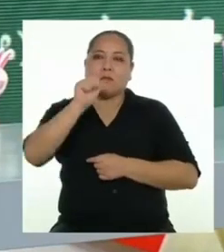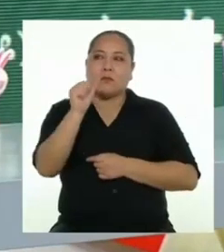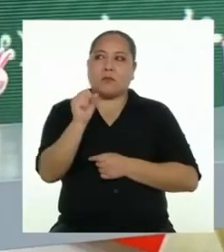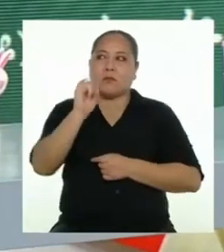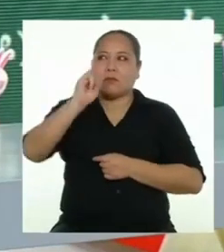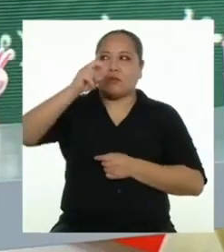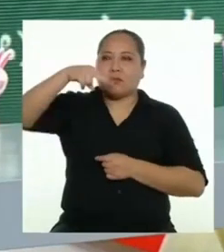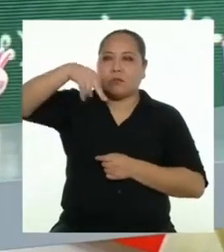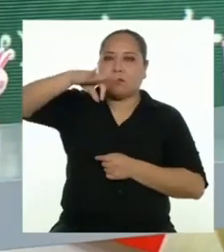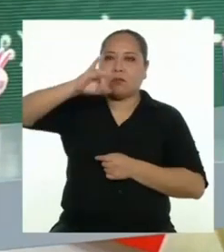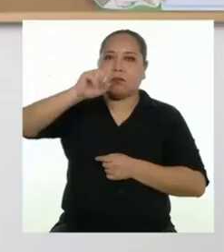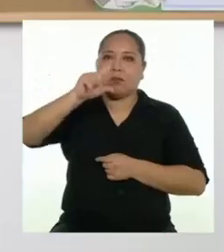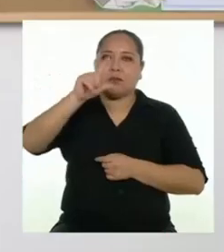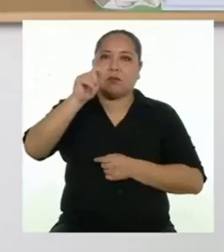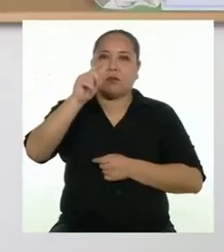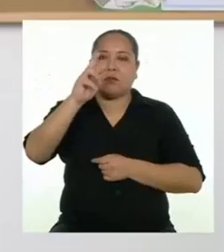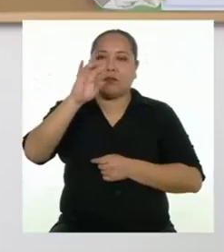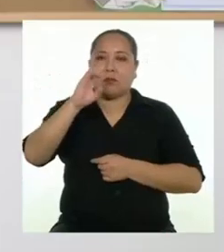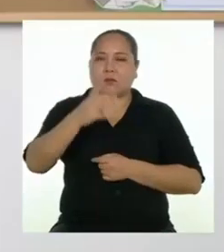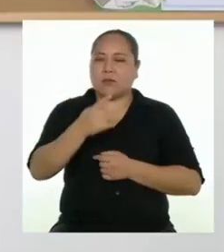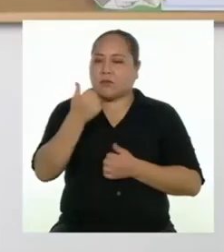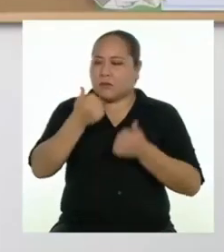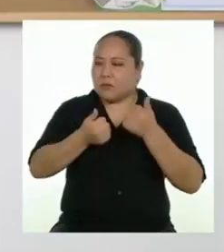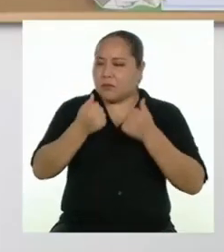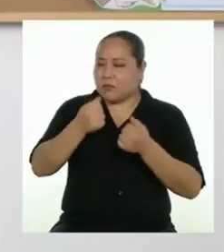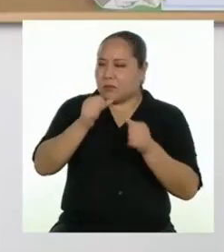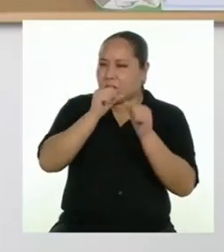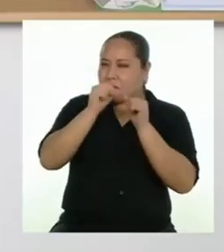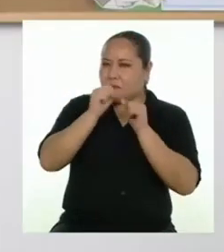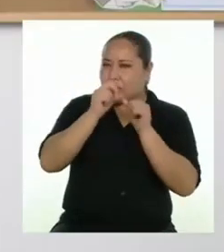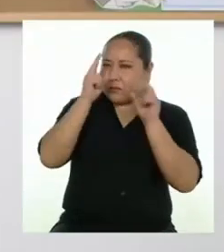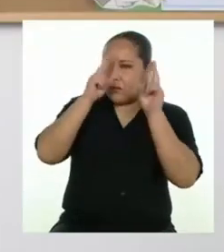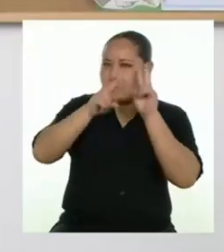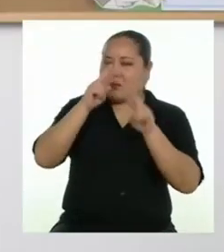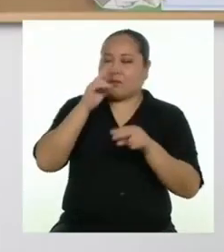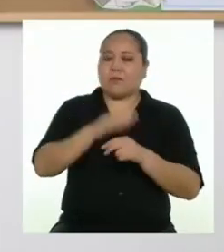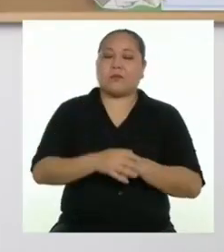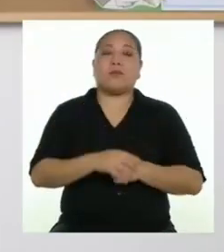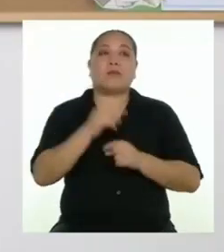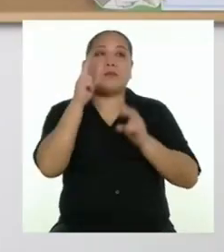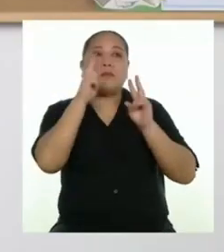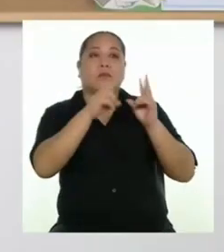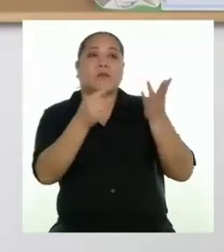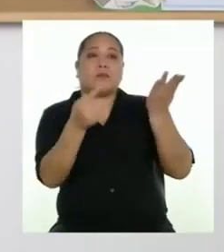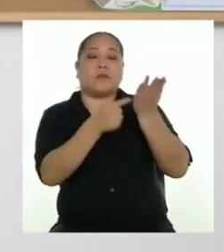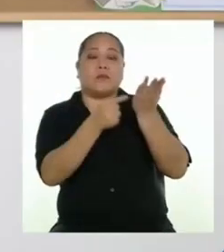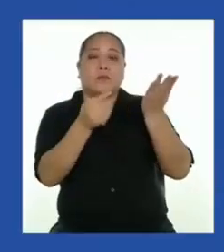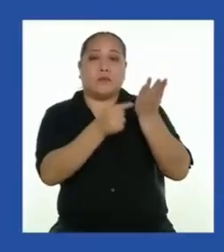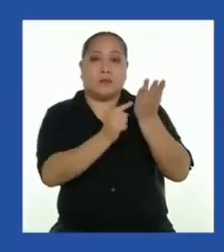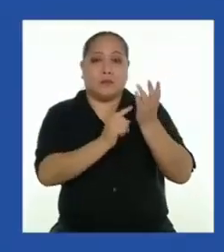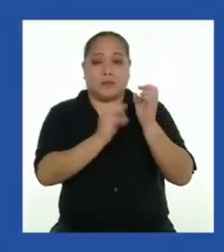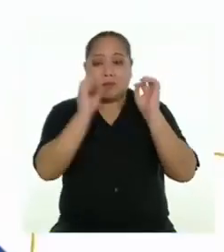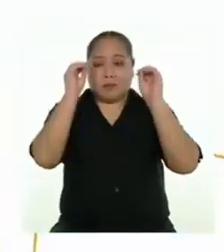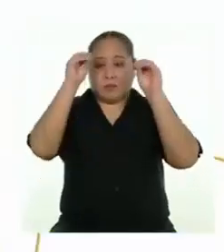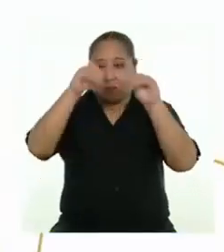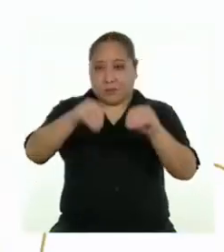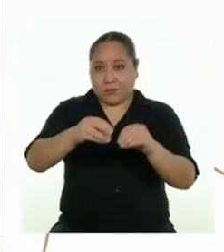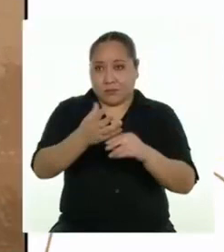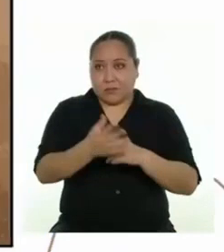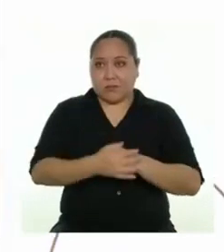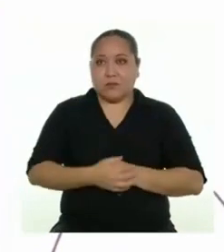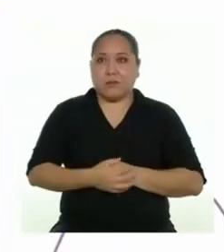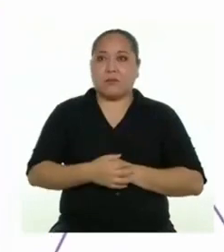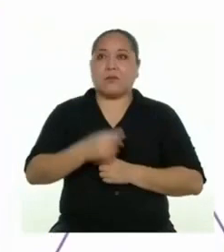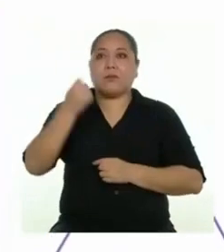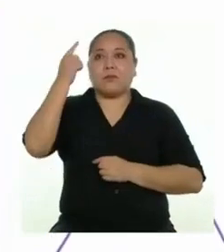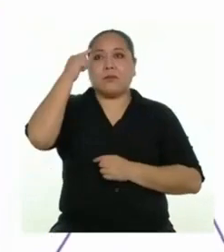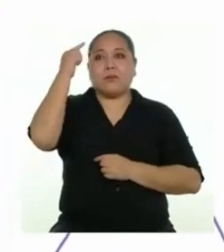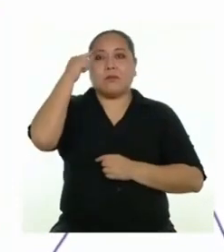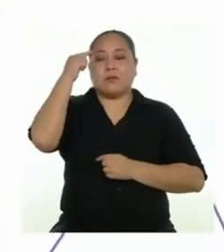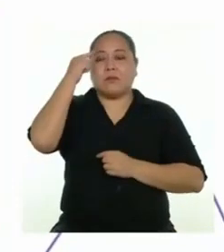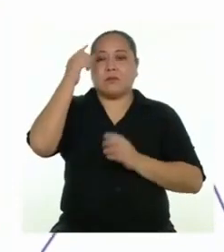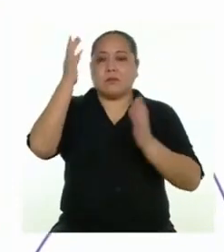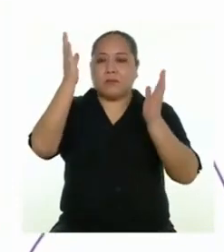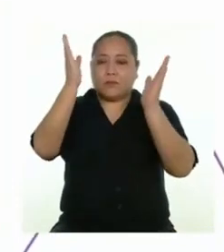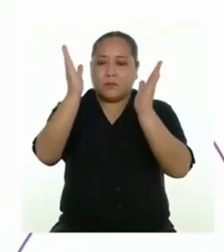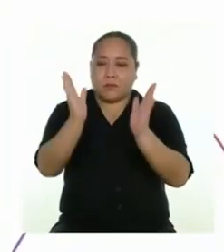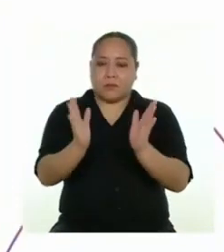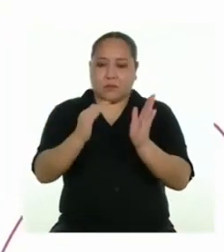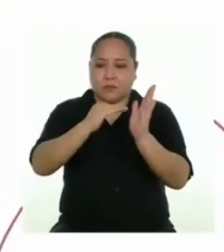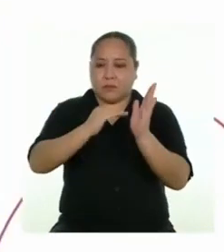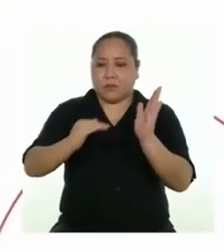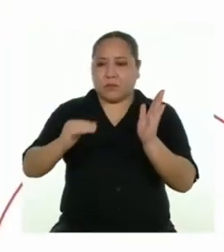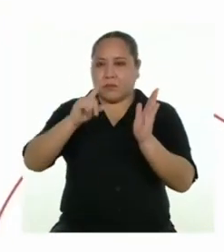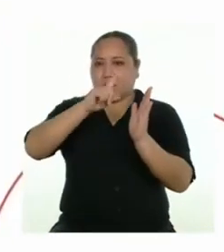para poder determinarlo? Trabajemos con los siguientes valores técnicos establecidos. Consideremos que la zanja de